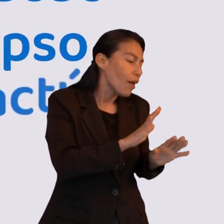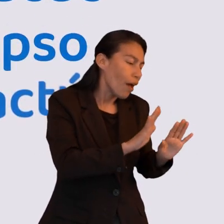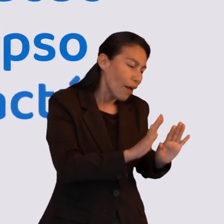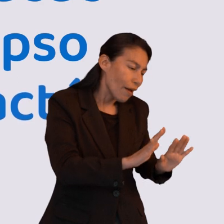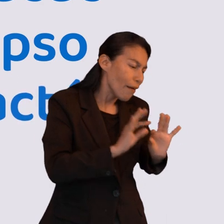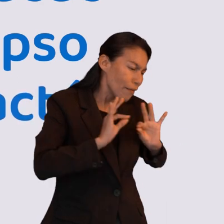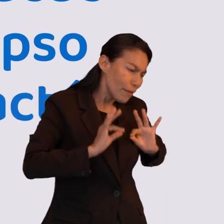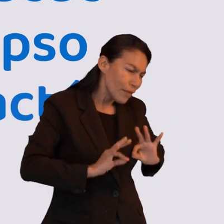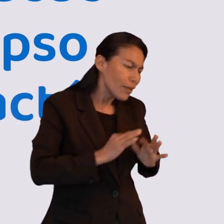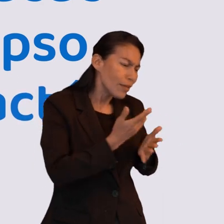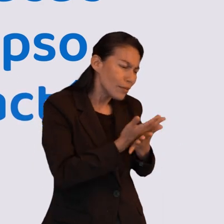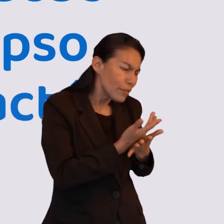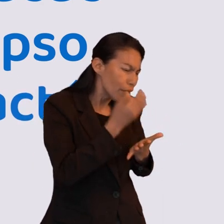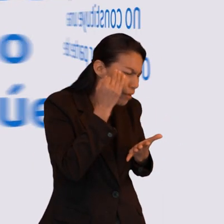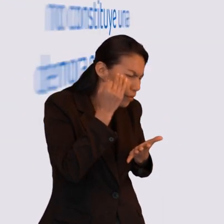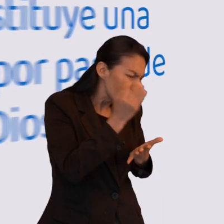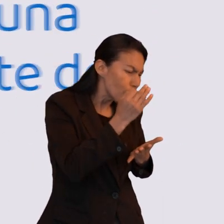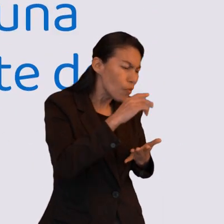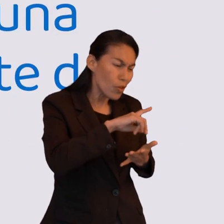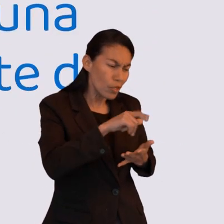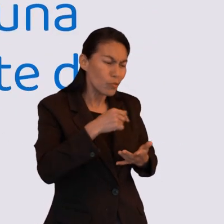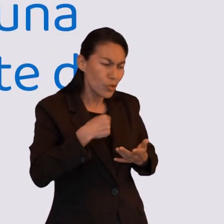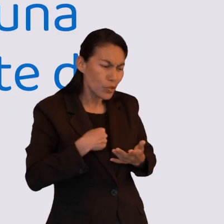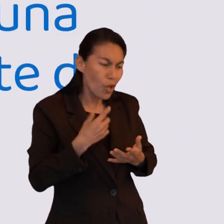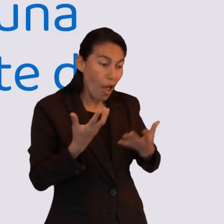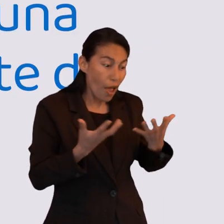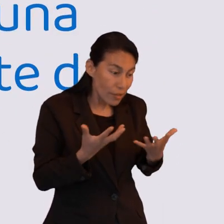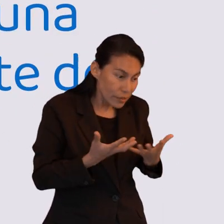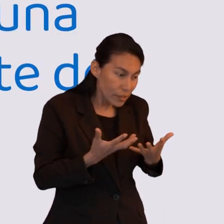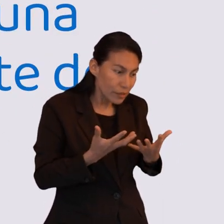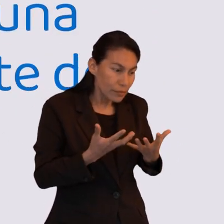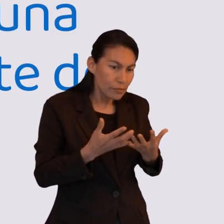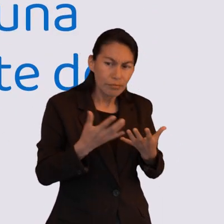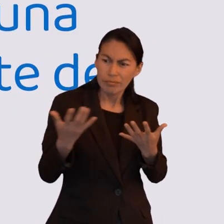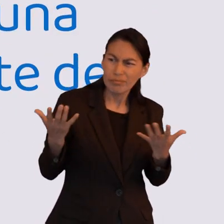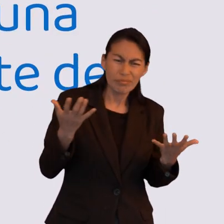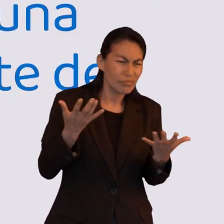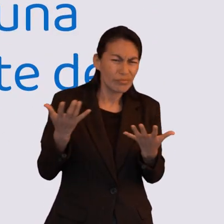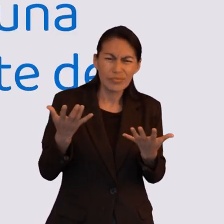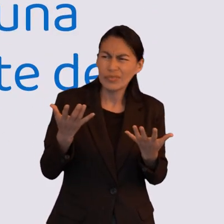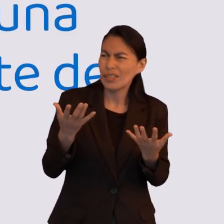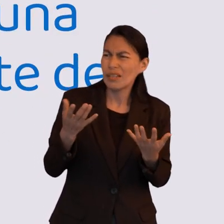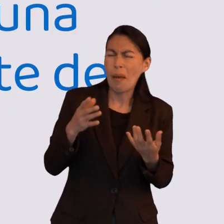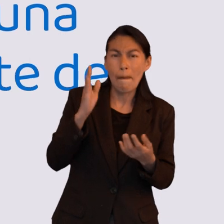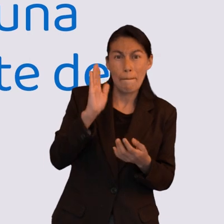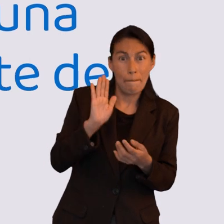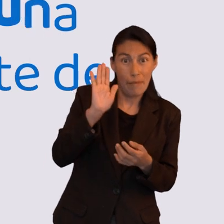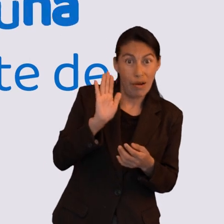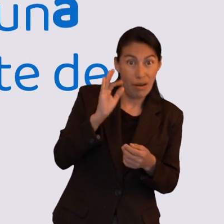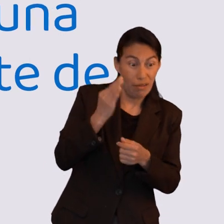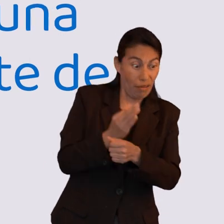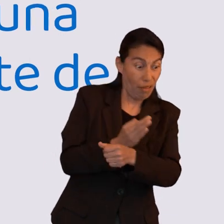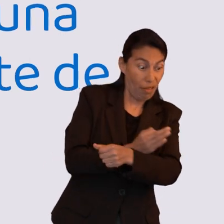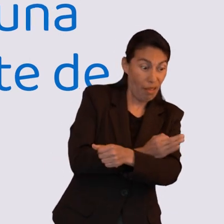un lapso antes de que él actúe. Contrariamente a las apariencias este lapso no constituye una demora por